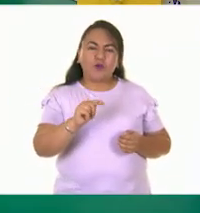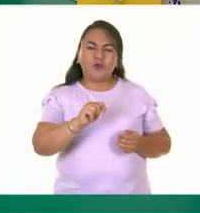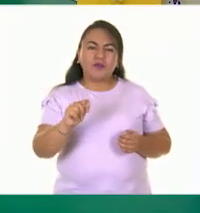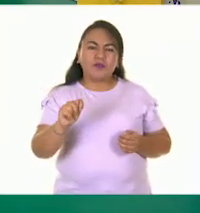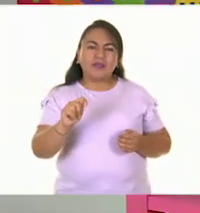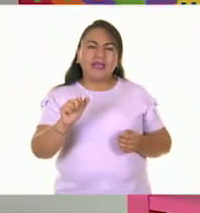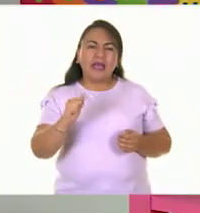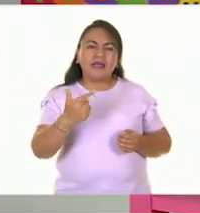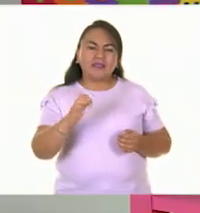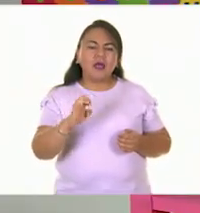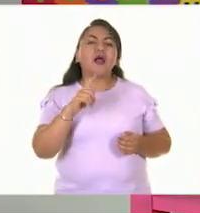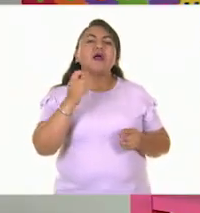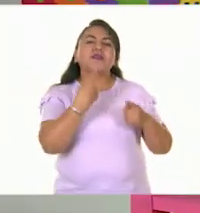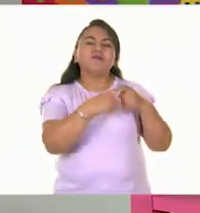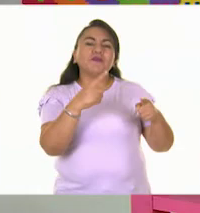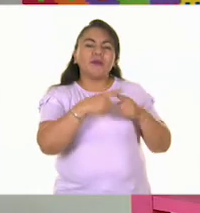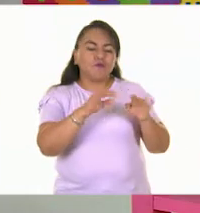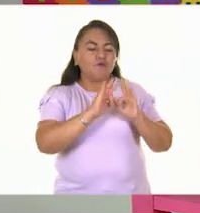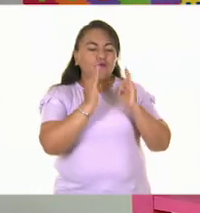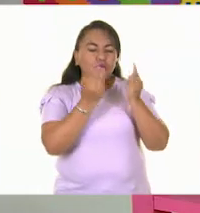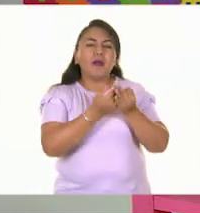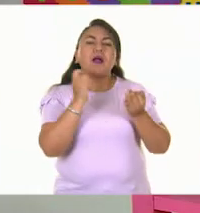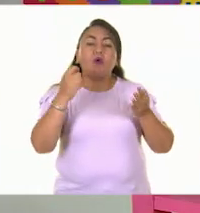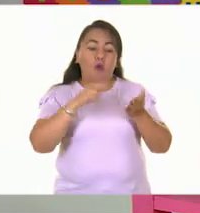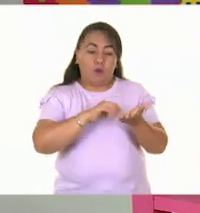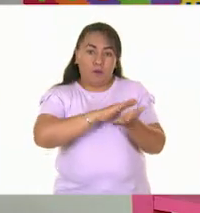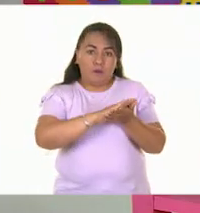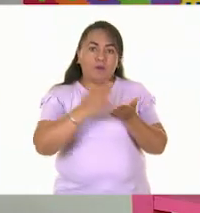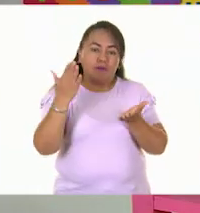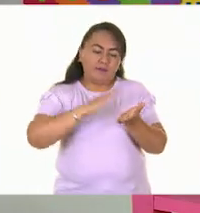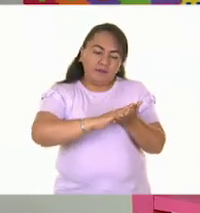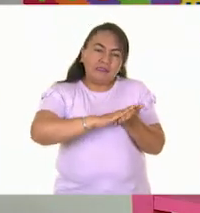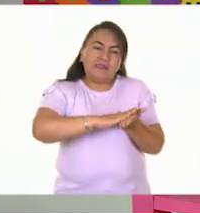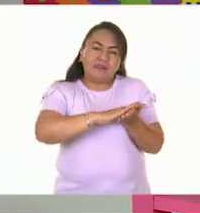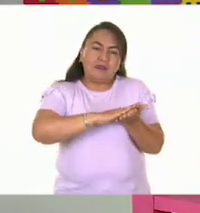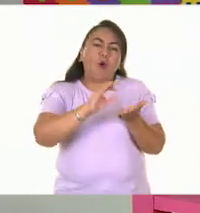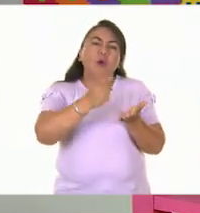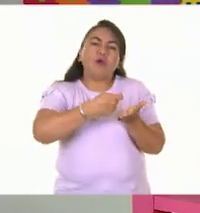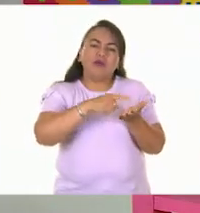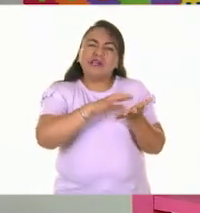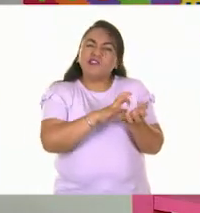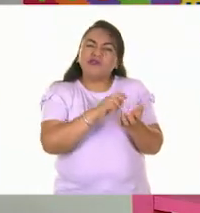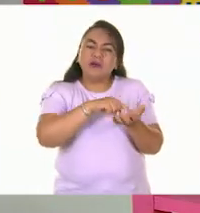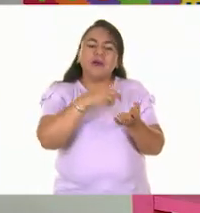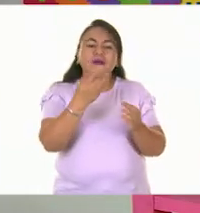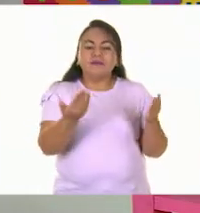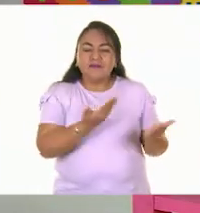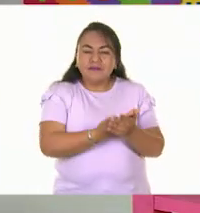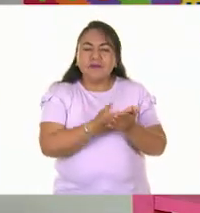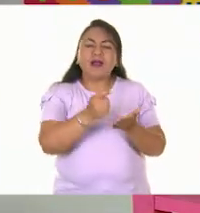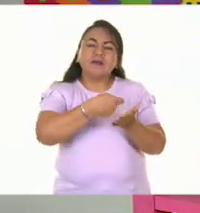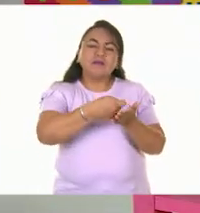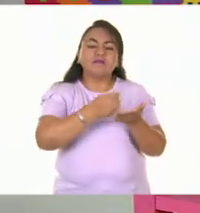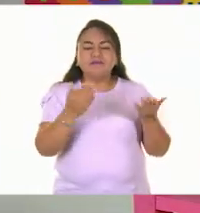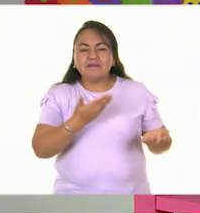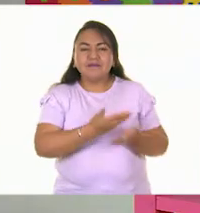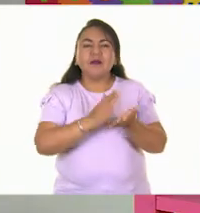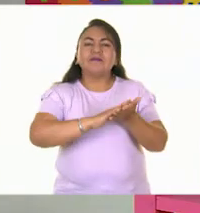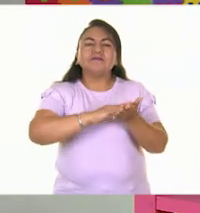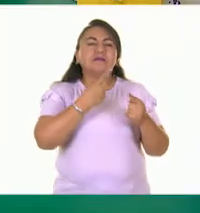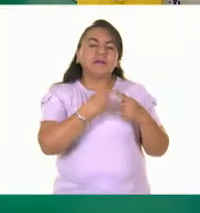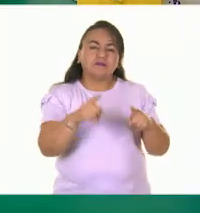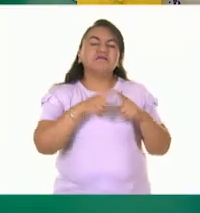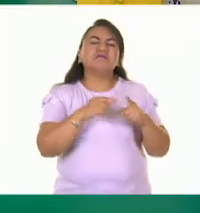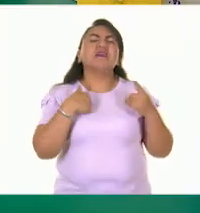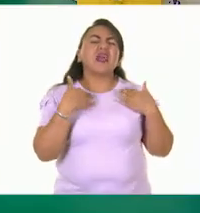diferentes texturas, que se trata de frotar sobre una superficie que tenga alguna rugosidad. Entonces, creo que sí entendí bastante bien qué es el